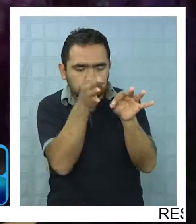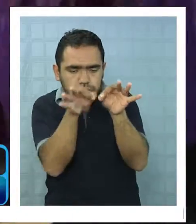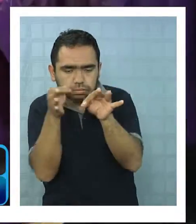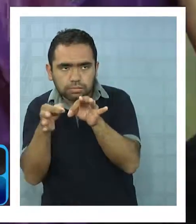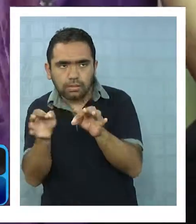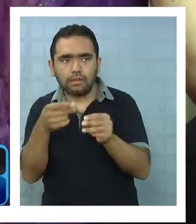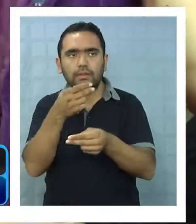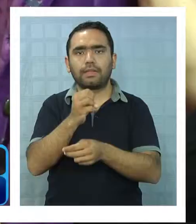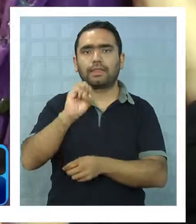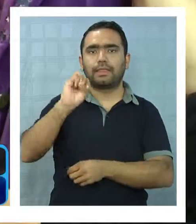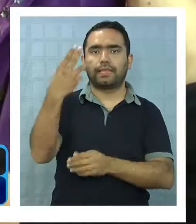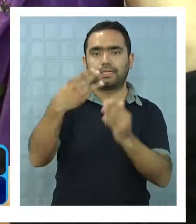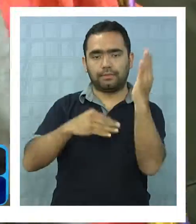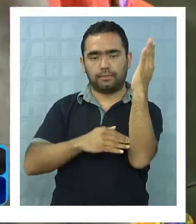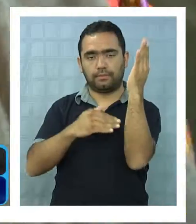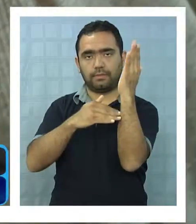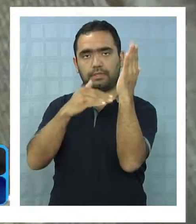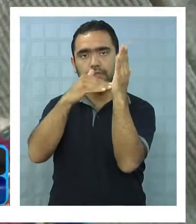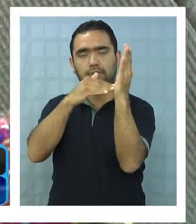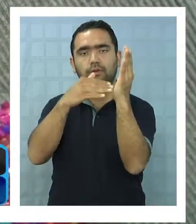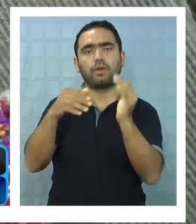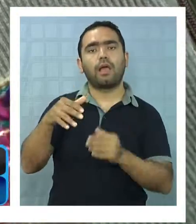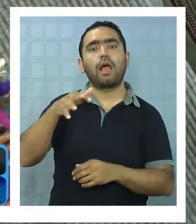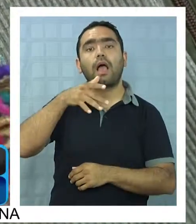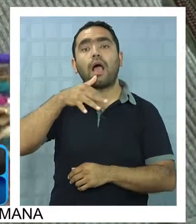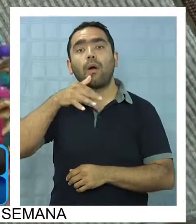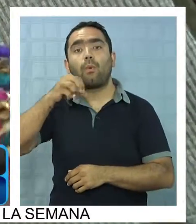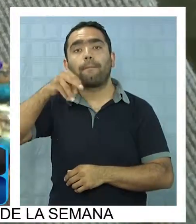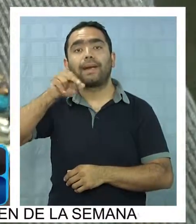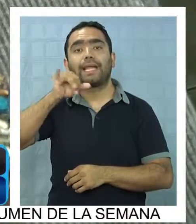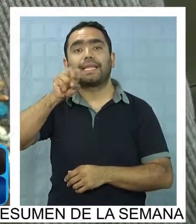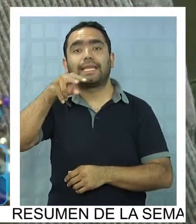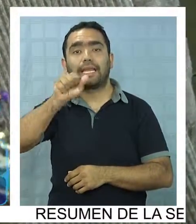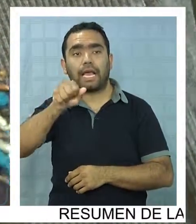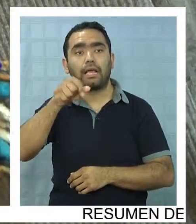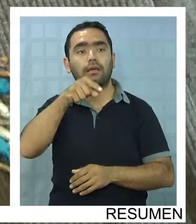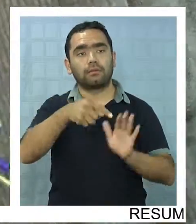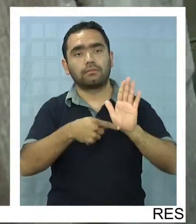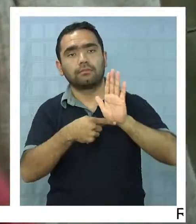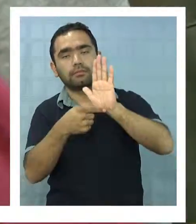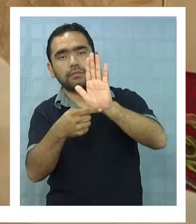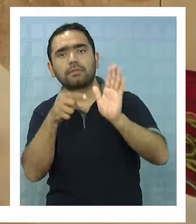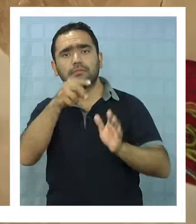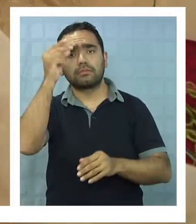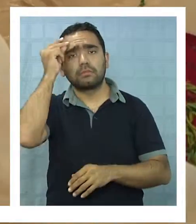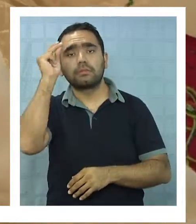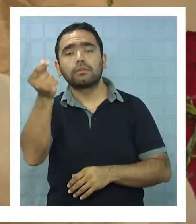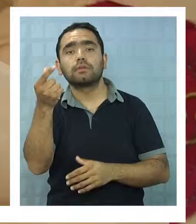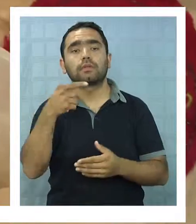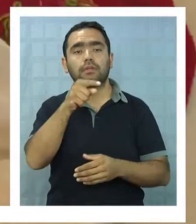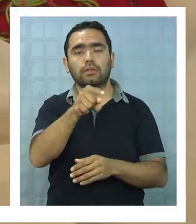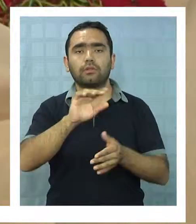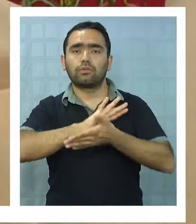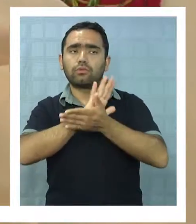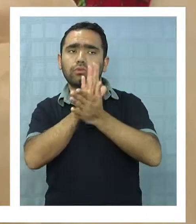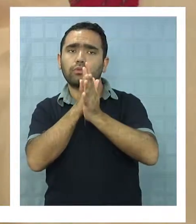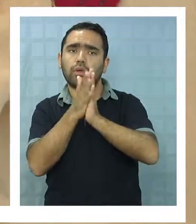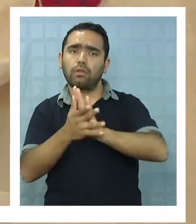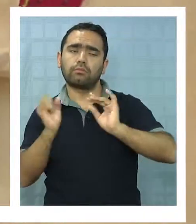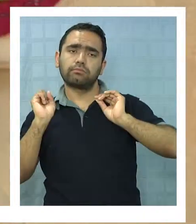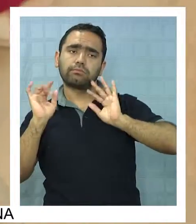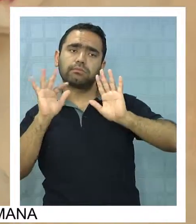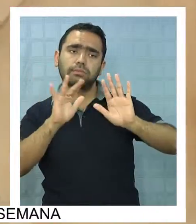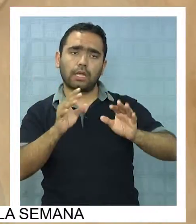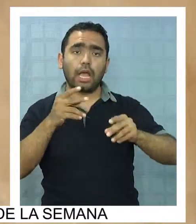Agua Marina 1 cada viernes. La iniciativa tiene por objeto reunir en un solo lugar a todos quienes confeccionan sus productos